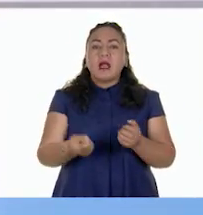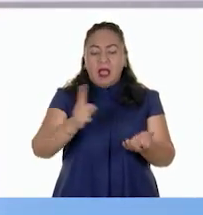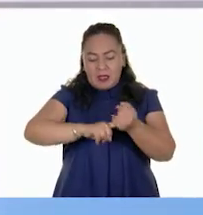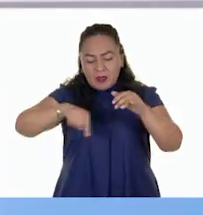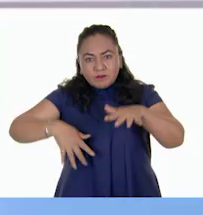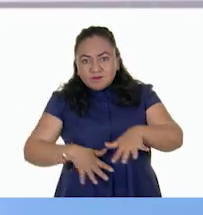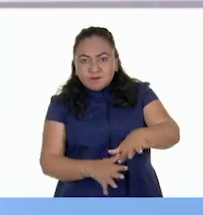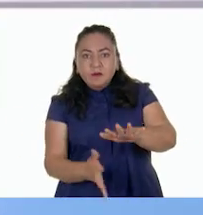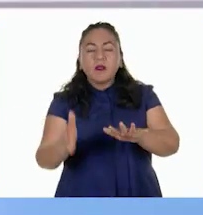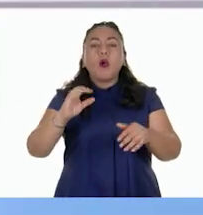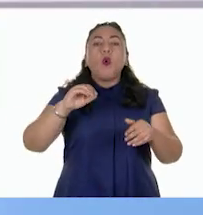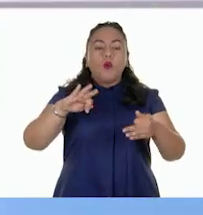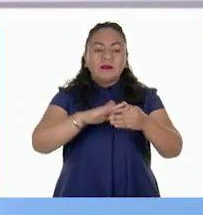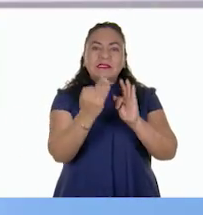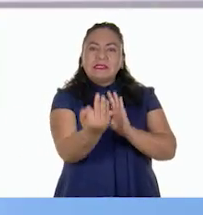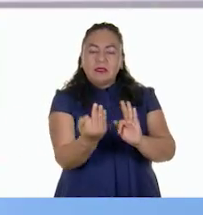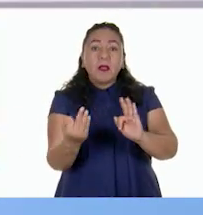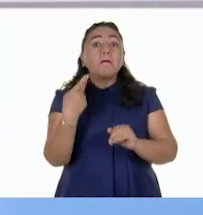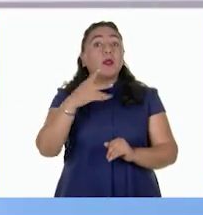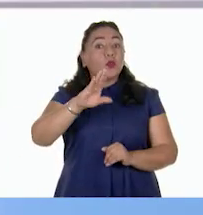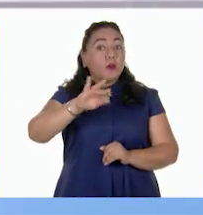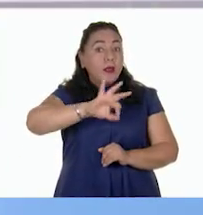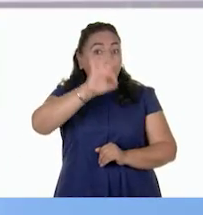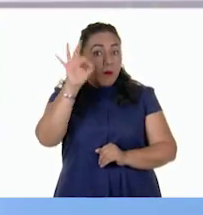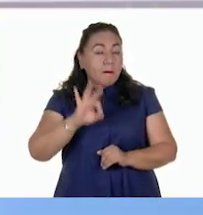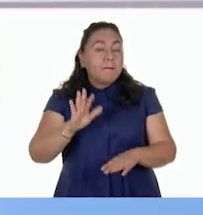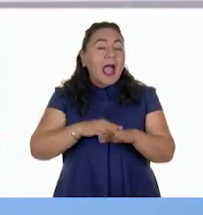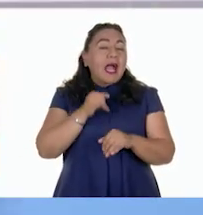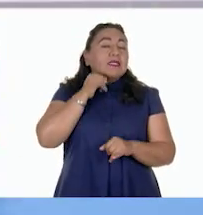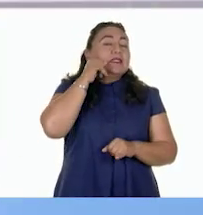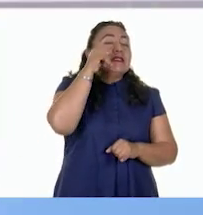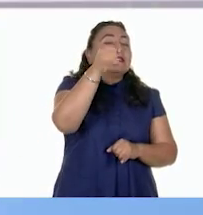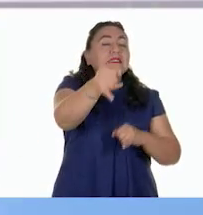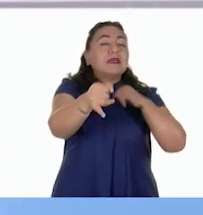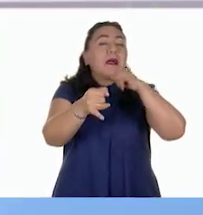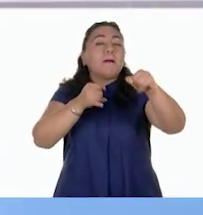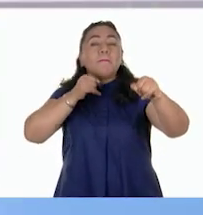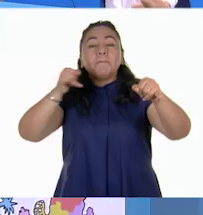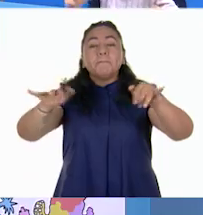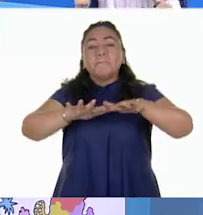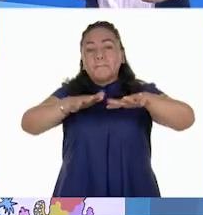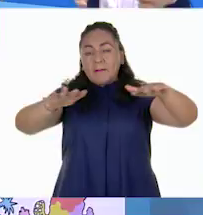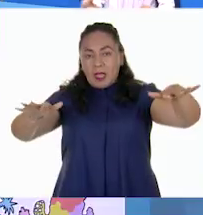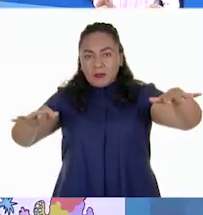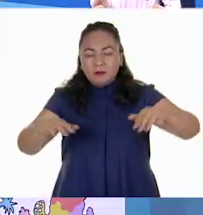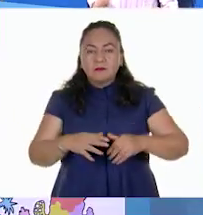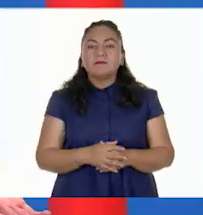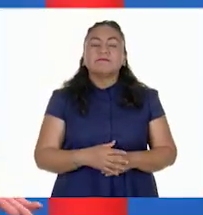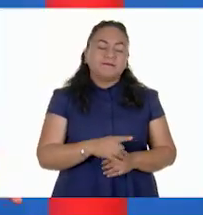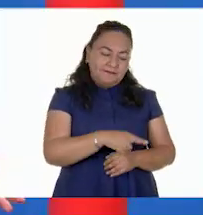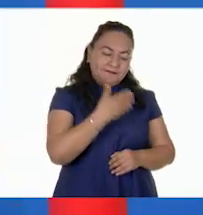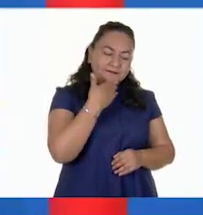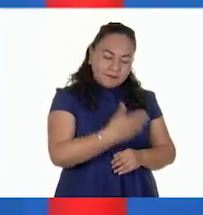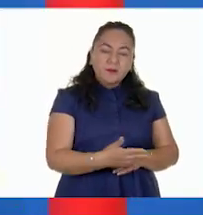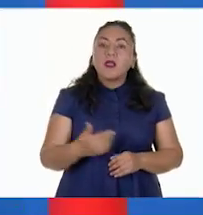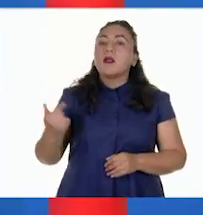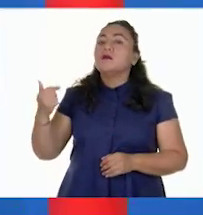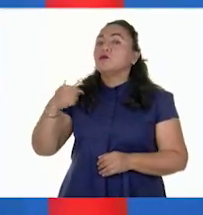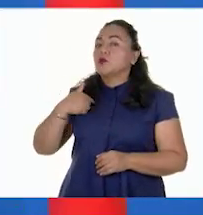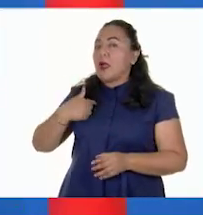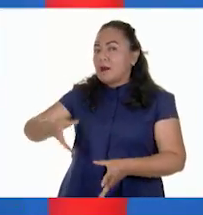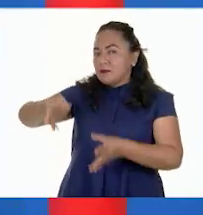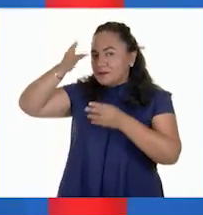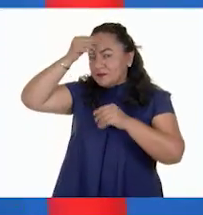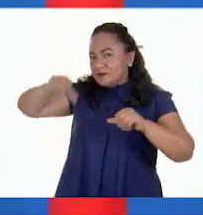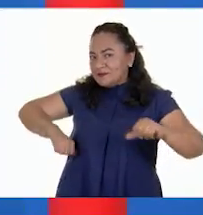pero en un 90% se concentra en los océanos. Muy bien, Ali. Y yo aprendí sobre la actividad forestal,